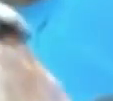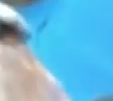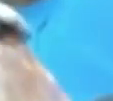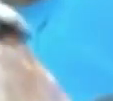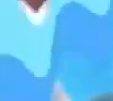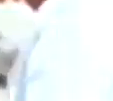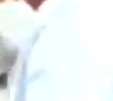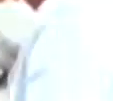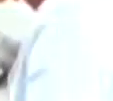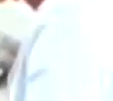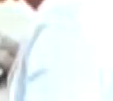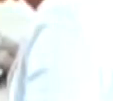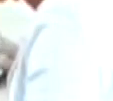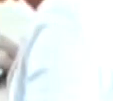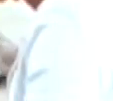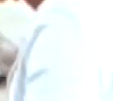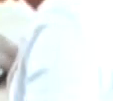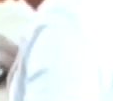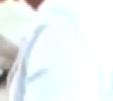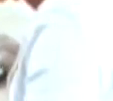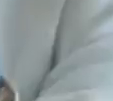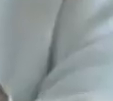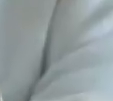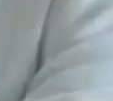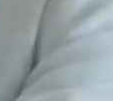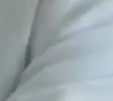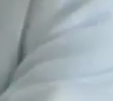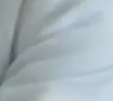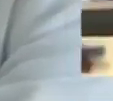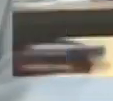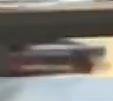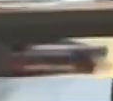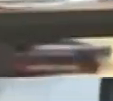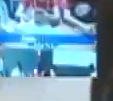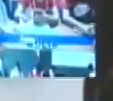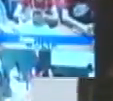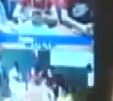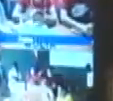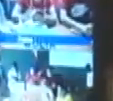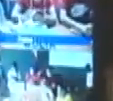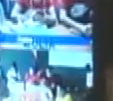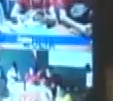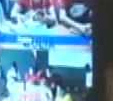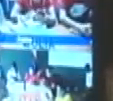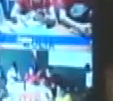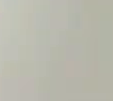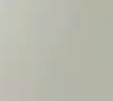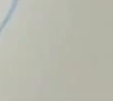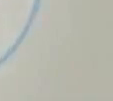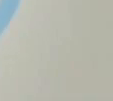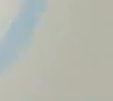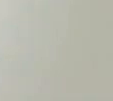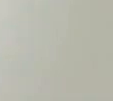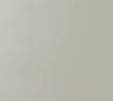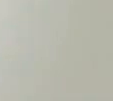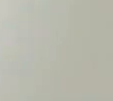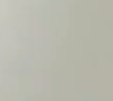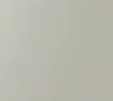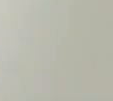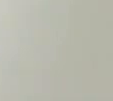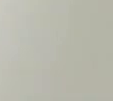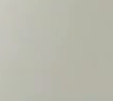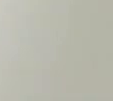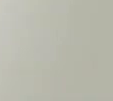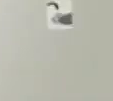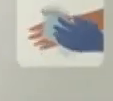adultos. El mismo está establecido como plan de contingencia del Ministerio del Poder Popular para la Educación, frente